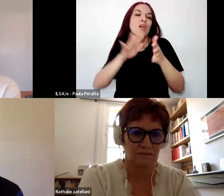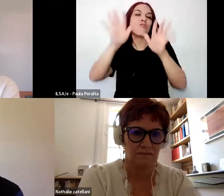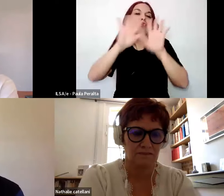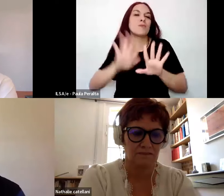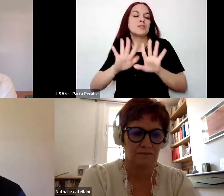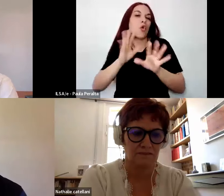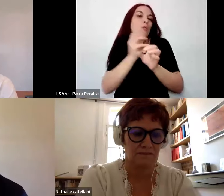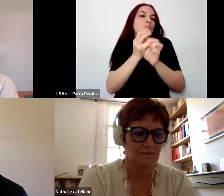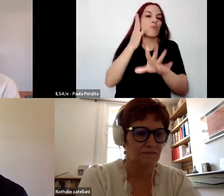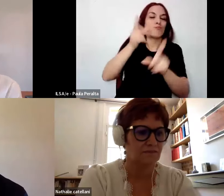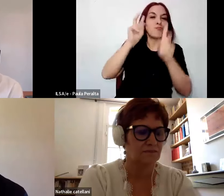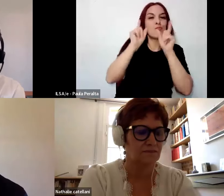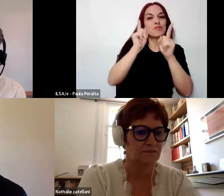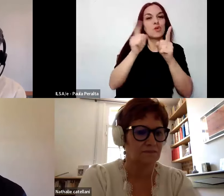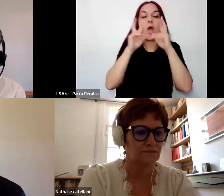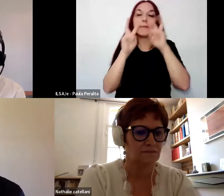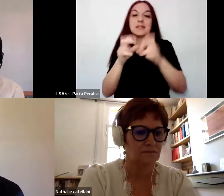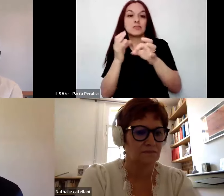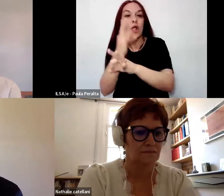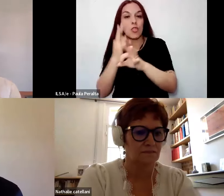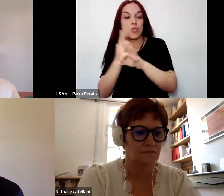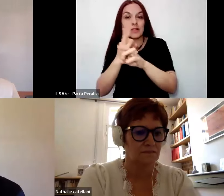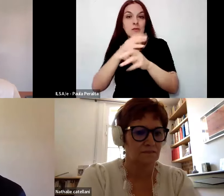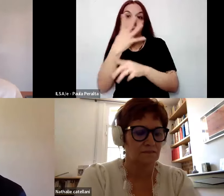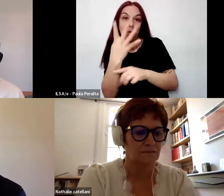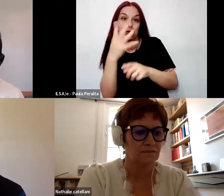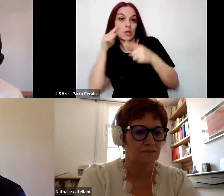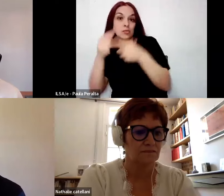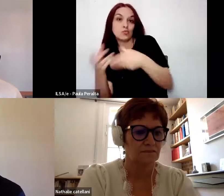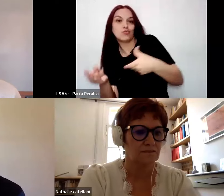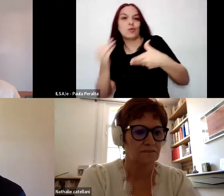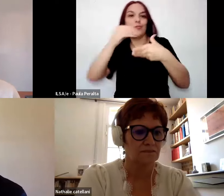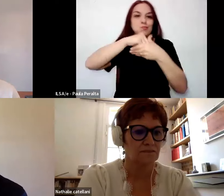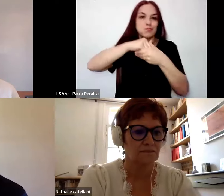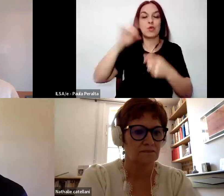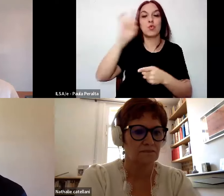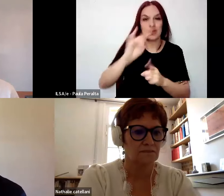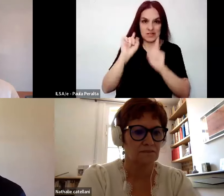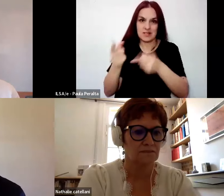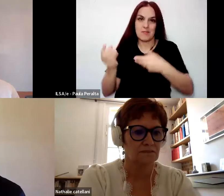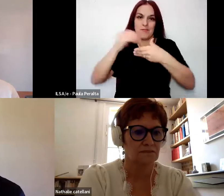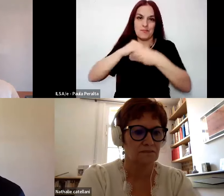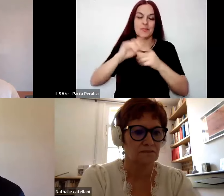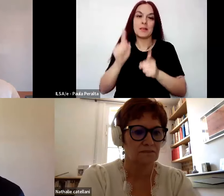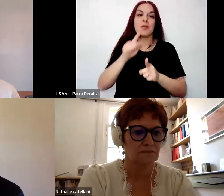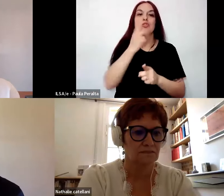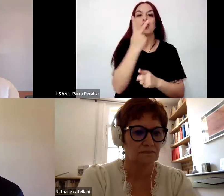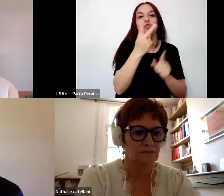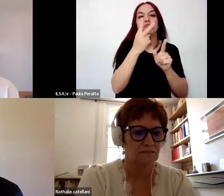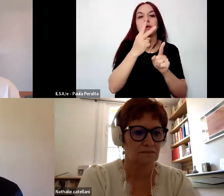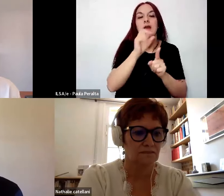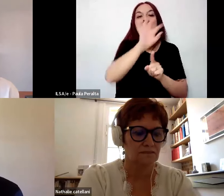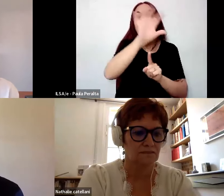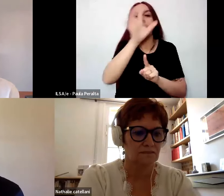investigación educativa, que incluye cuatro institutos y sus universidades y dos regiones educativas. Es un